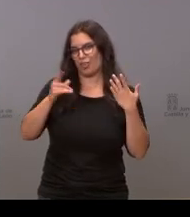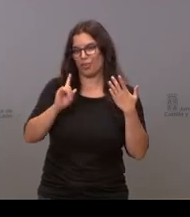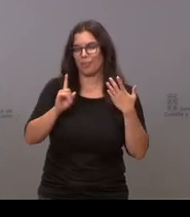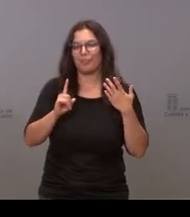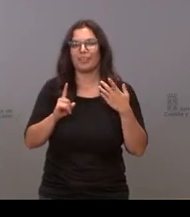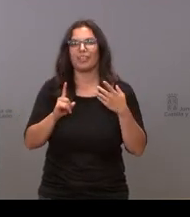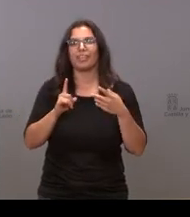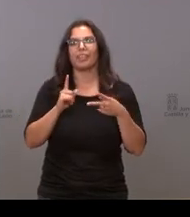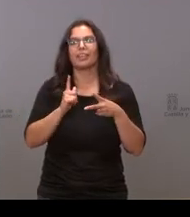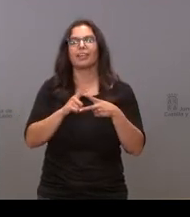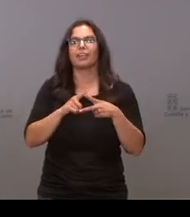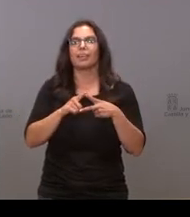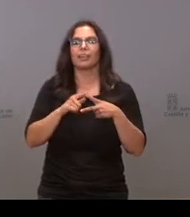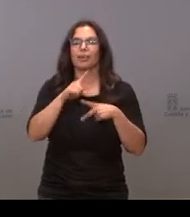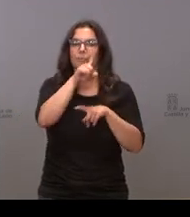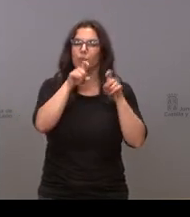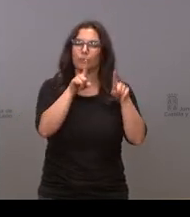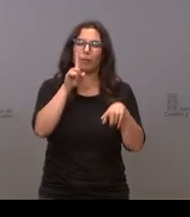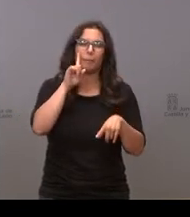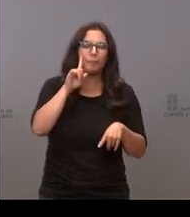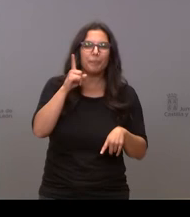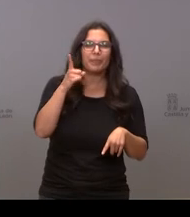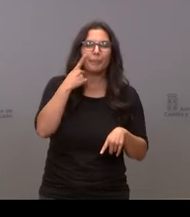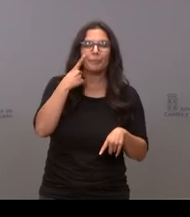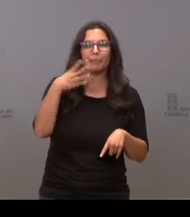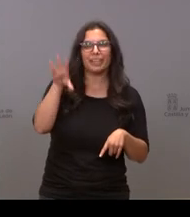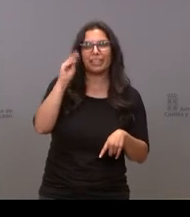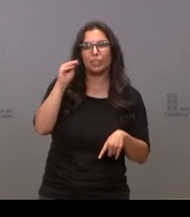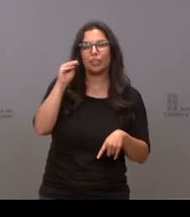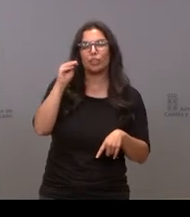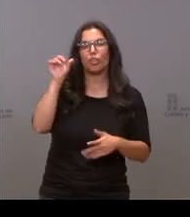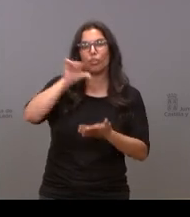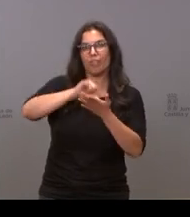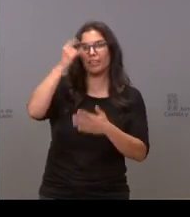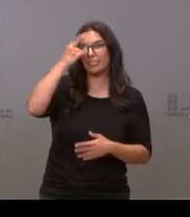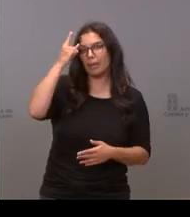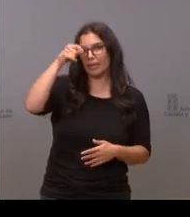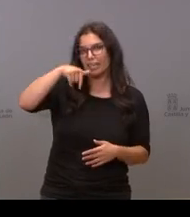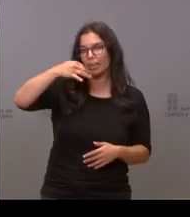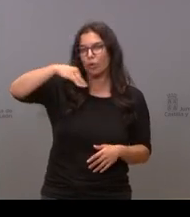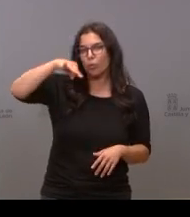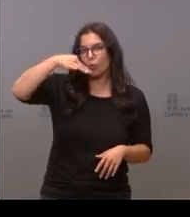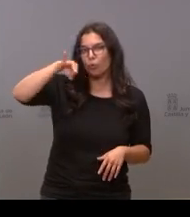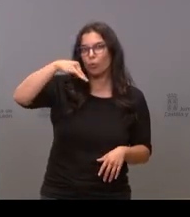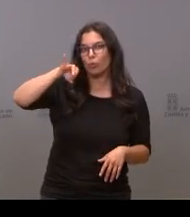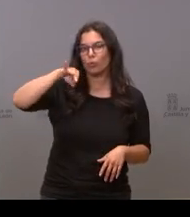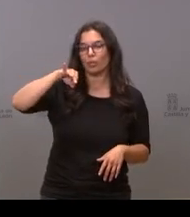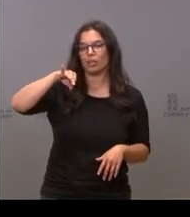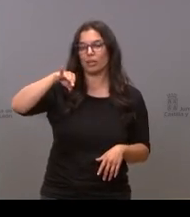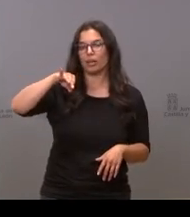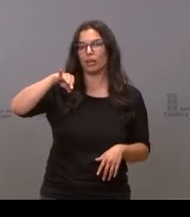una le he creído entender a la consejera que la ciudad de Salamanca es la única entre las poblaciones de más de